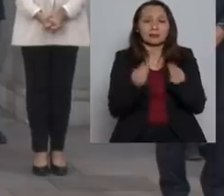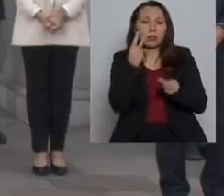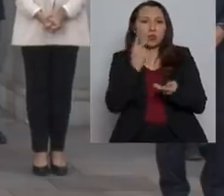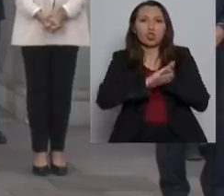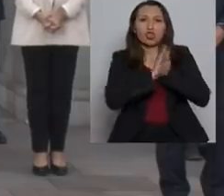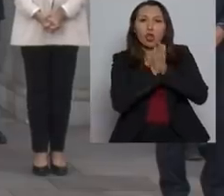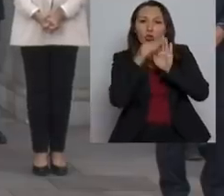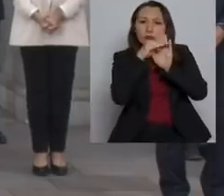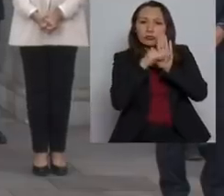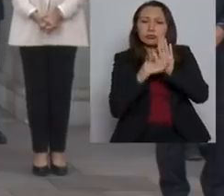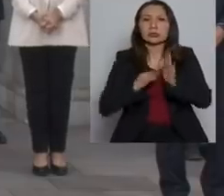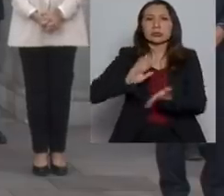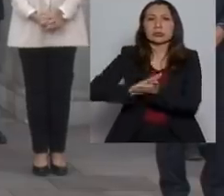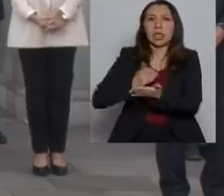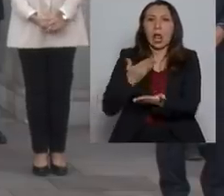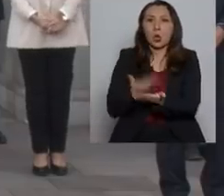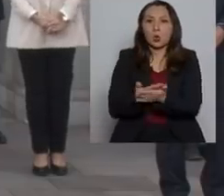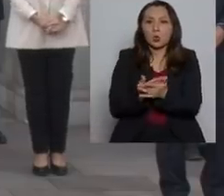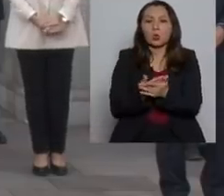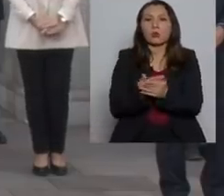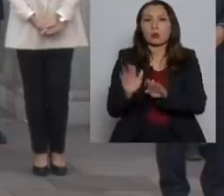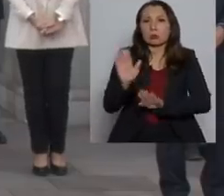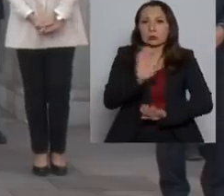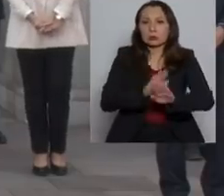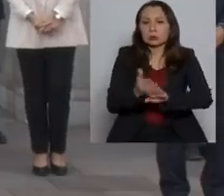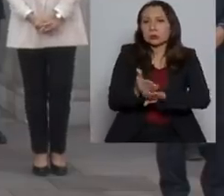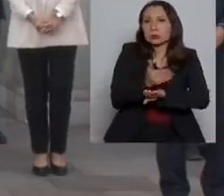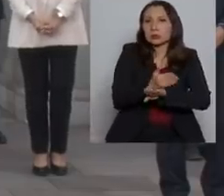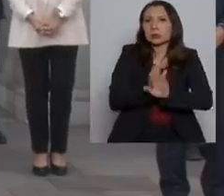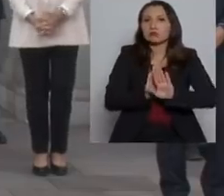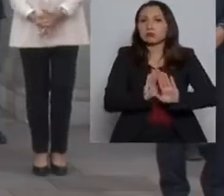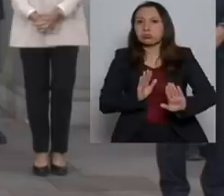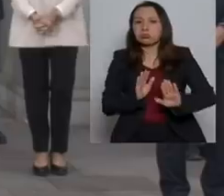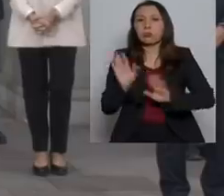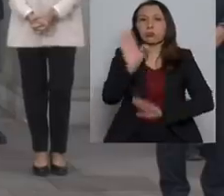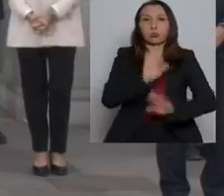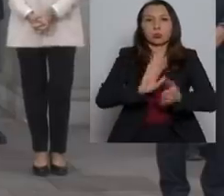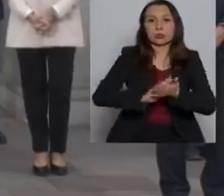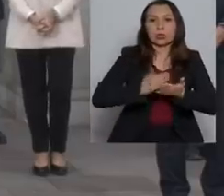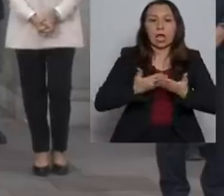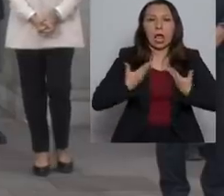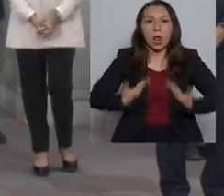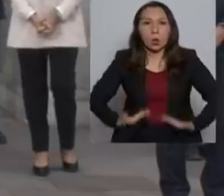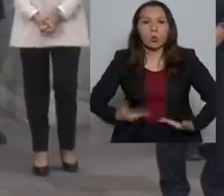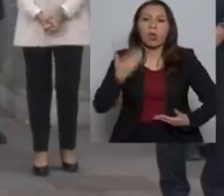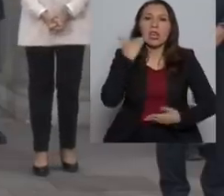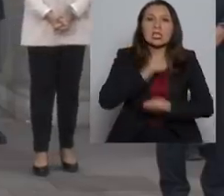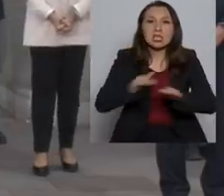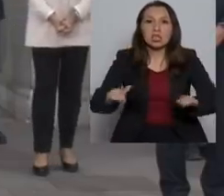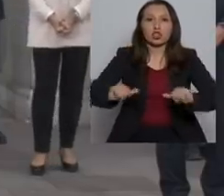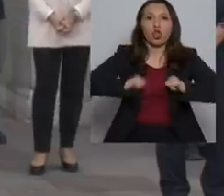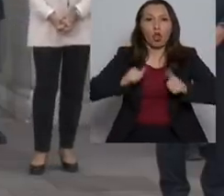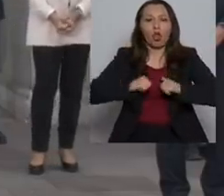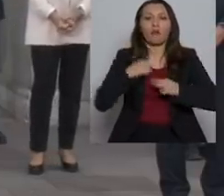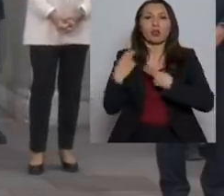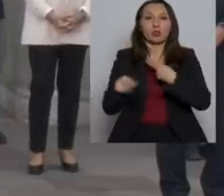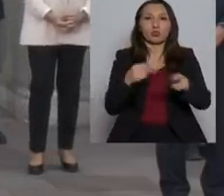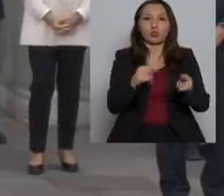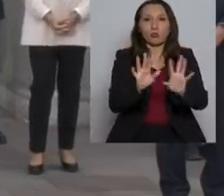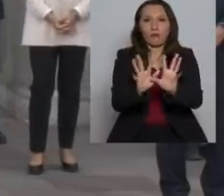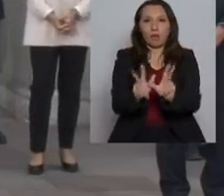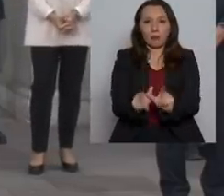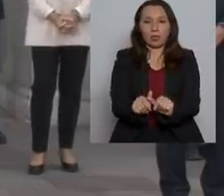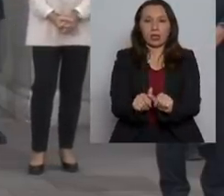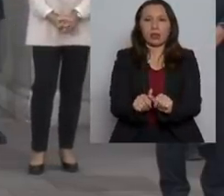todas las medidas sanitarias y preventivas para proteger la salud de los niños, de los jóvenes y de sus familias.